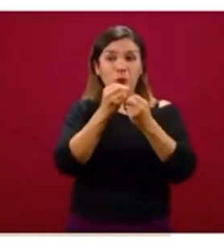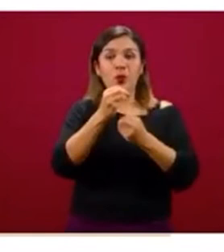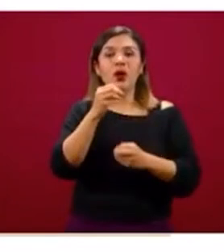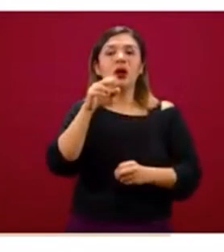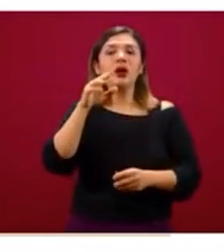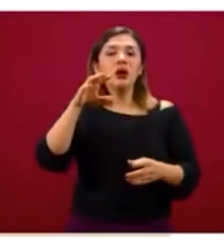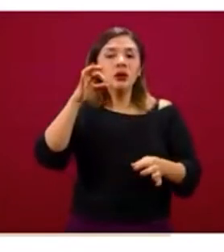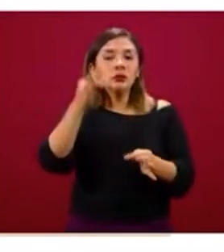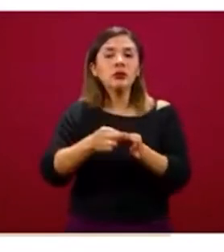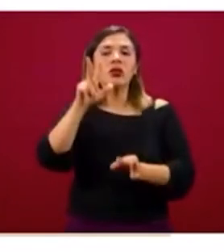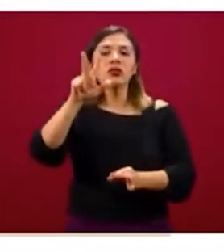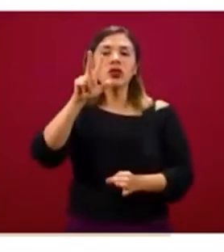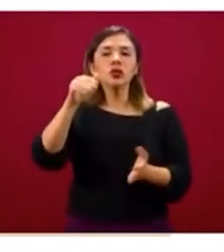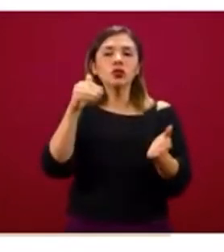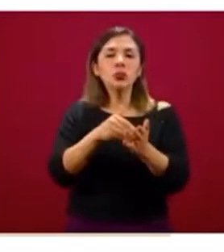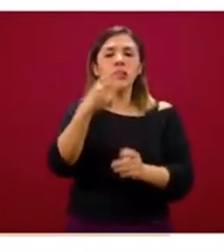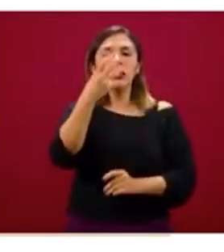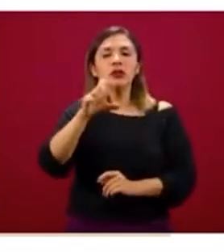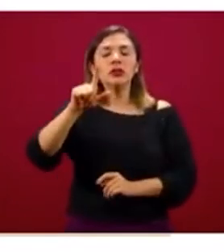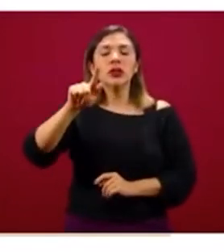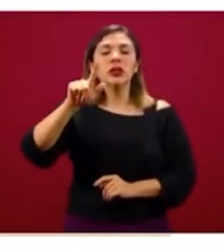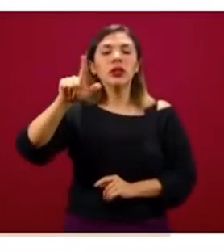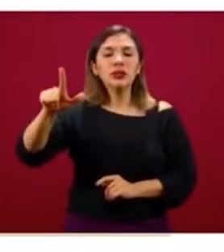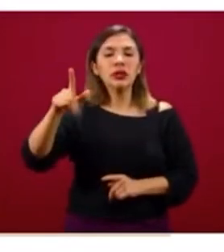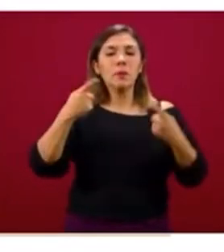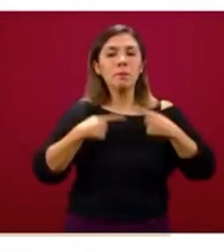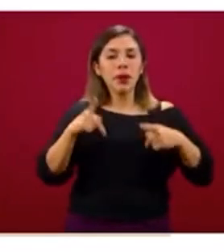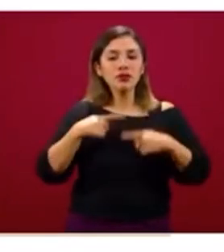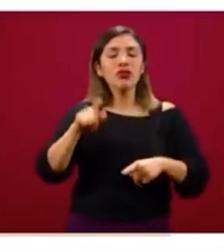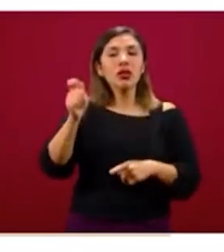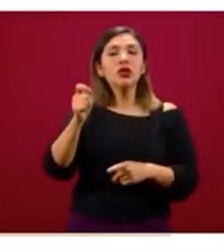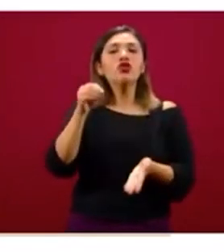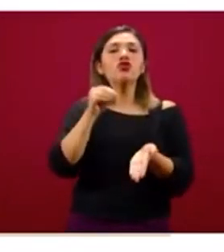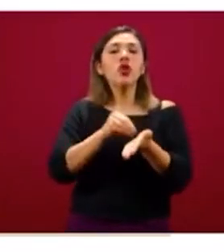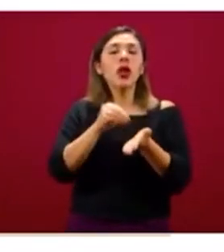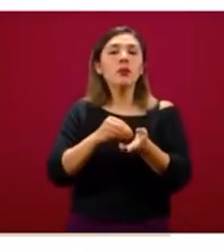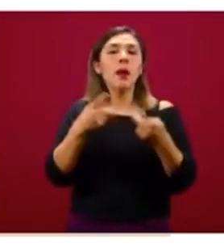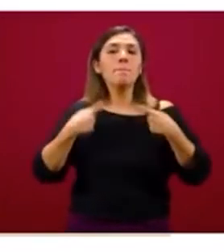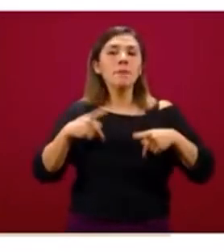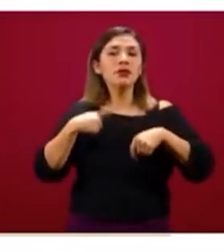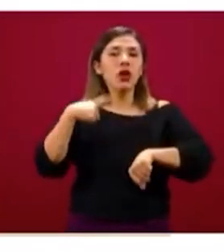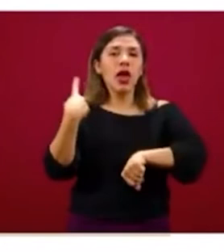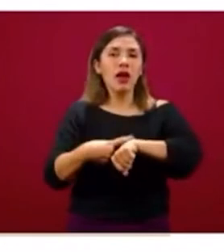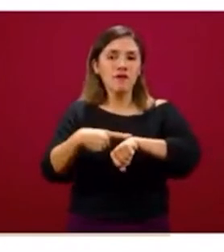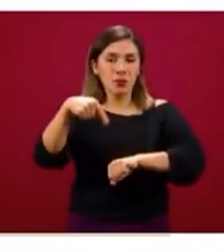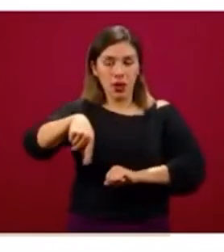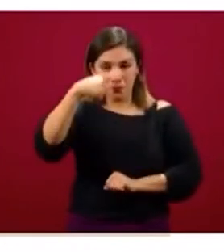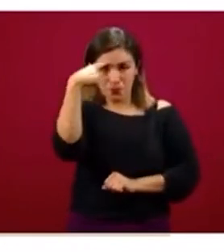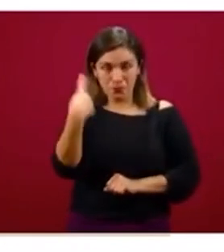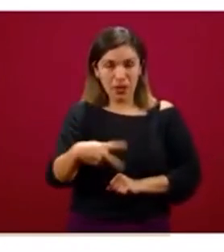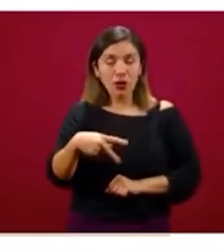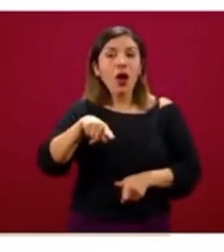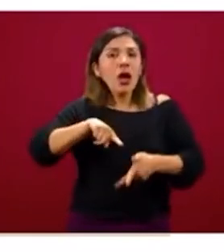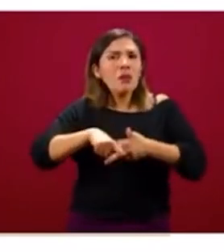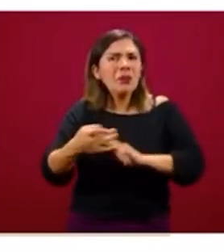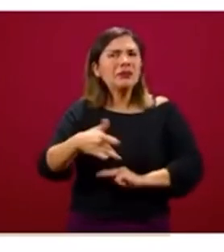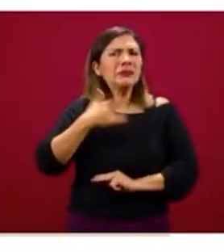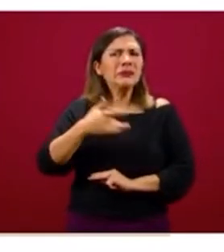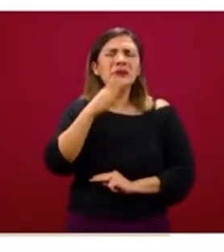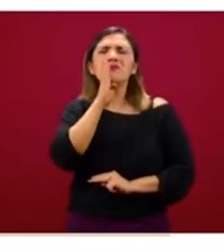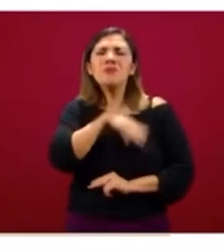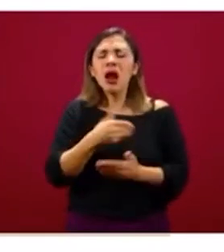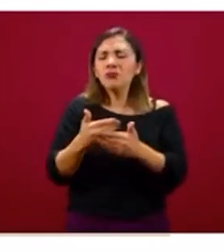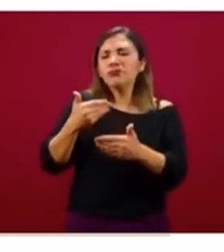son 18 mil 377 personas, son las que representan la epidemia activa en México, ya que iniciaron con signos y síntomas